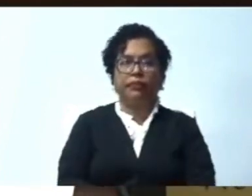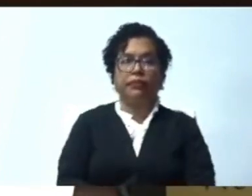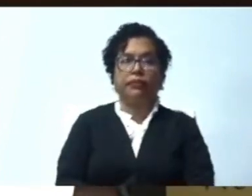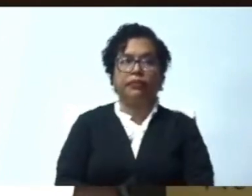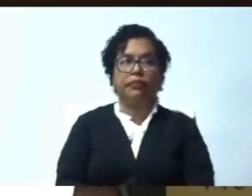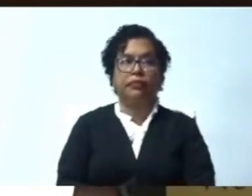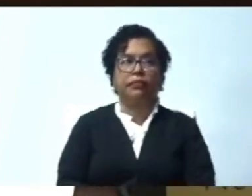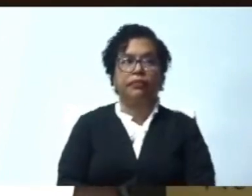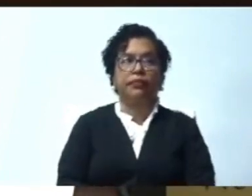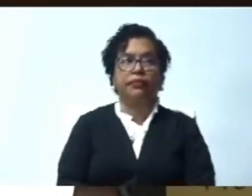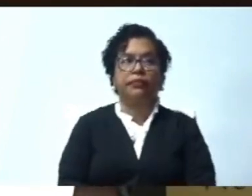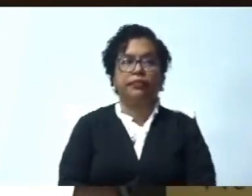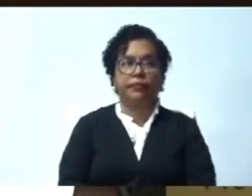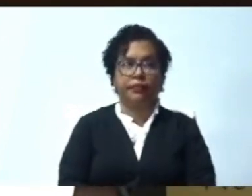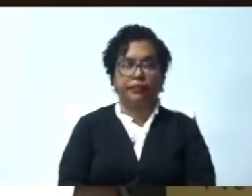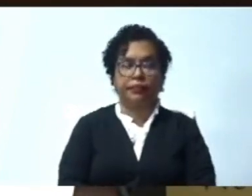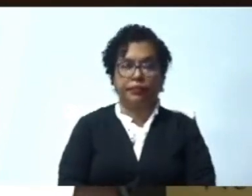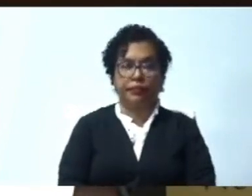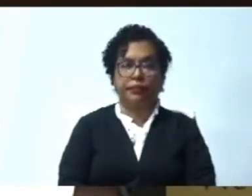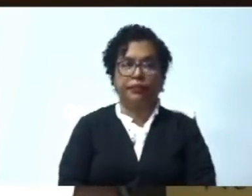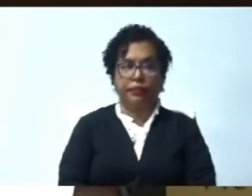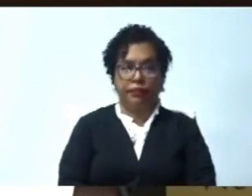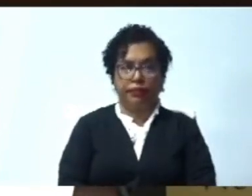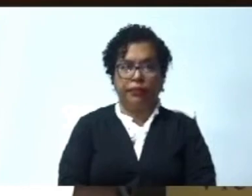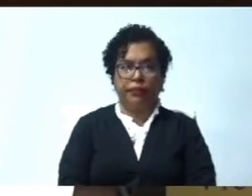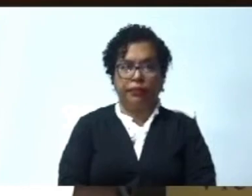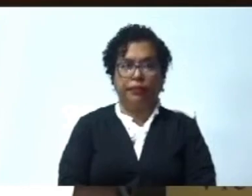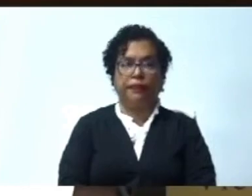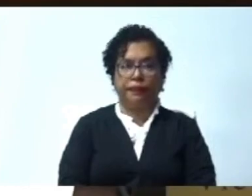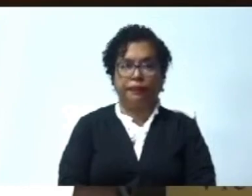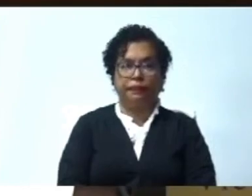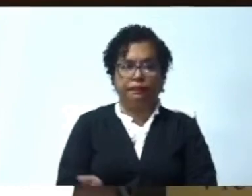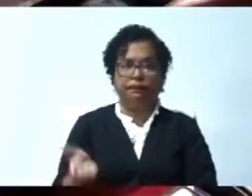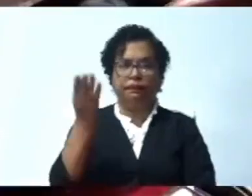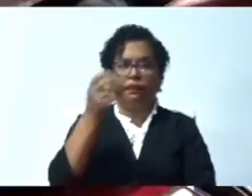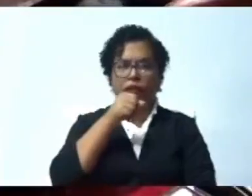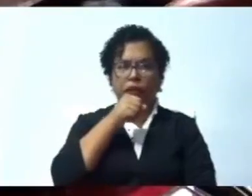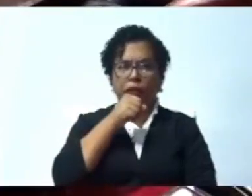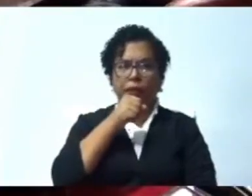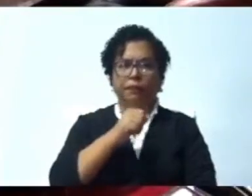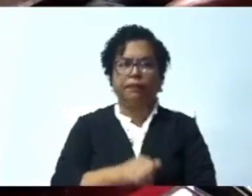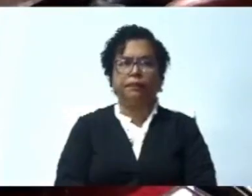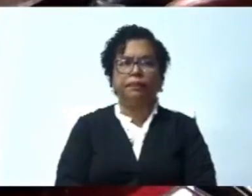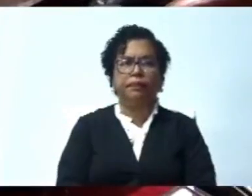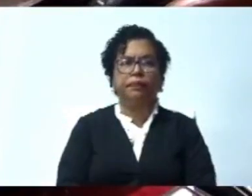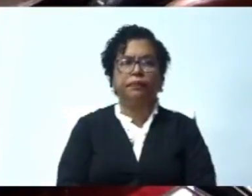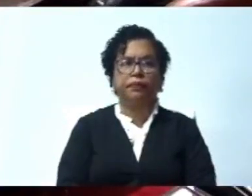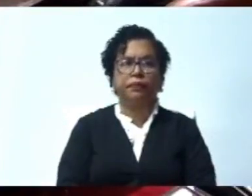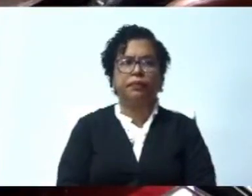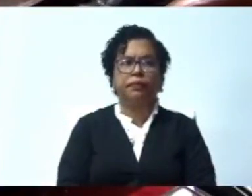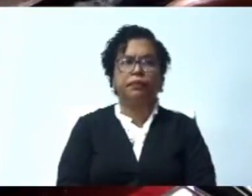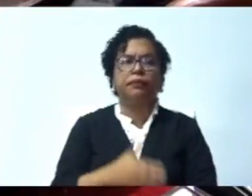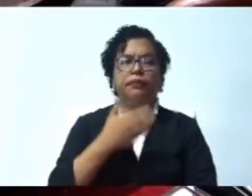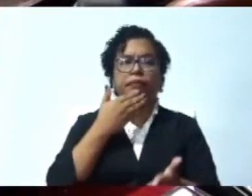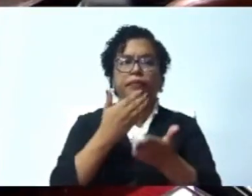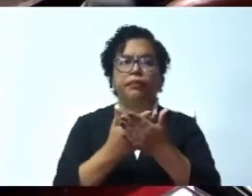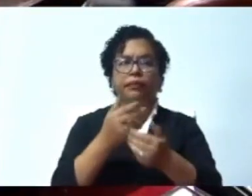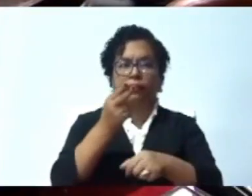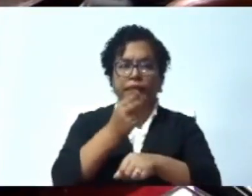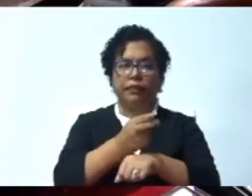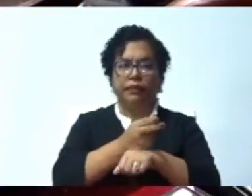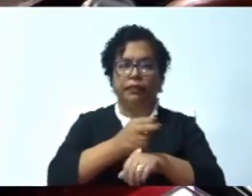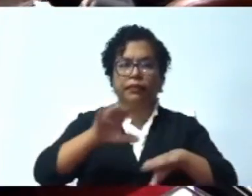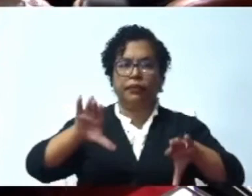Buenas tardes a los miembros del bufete